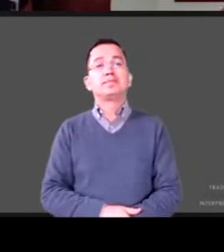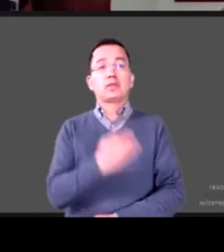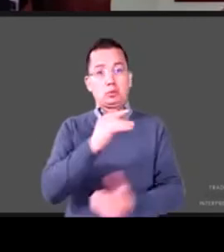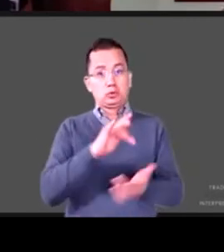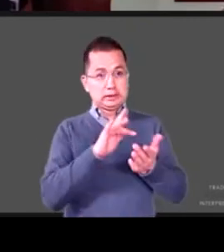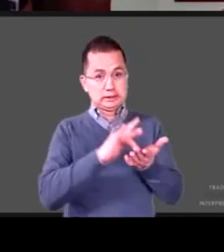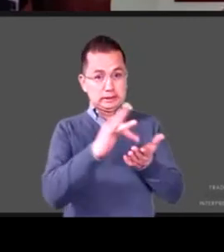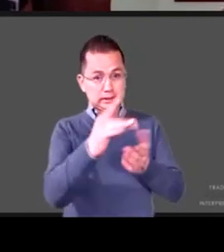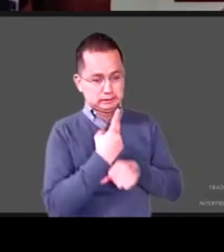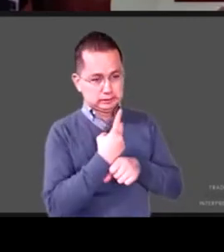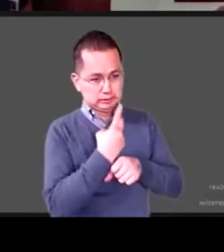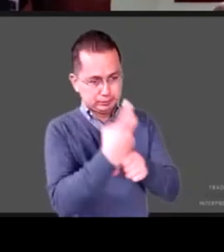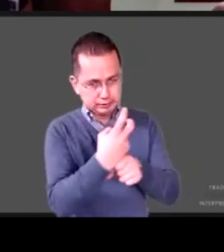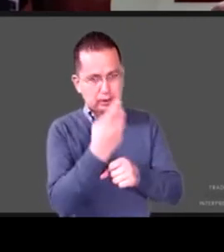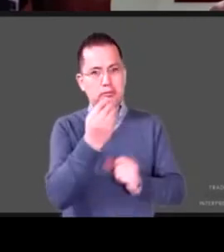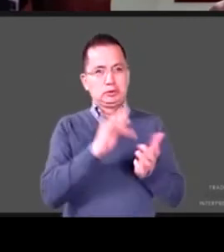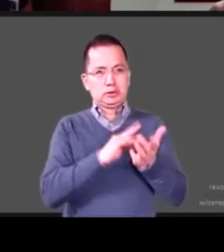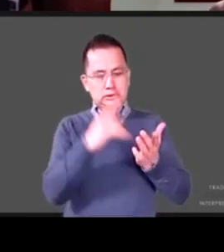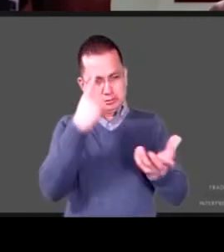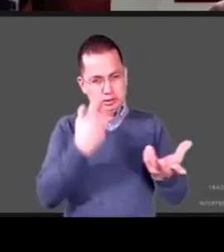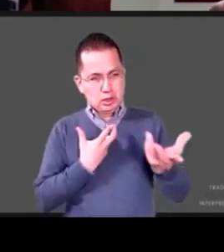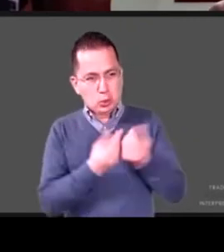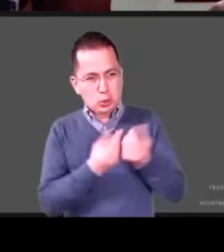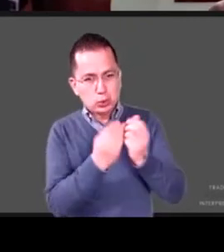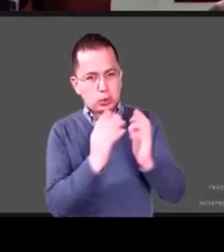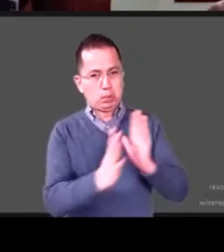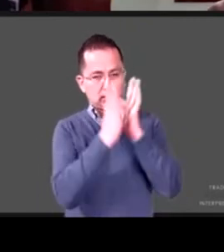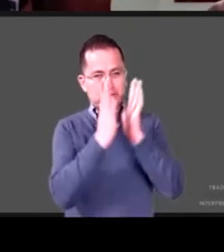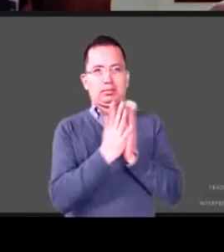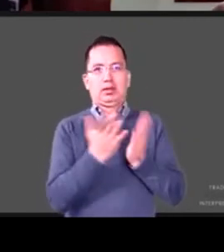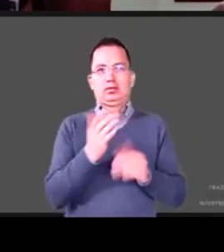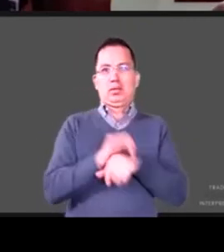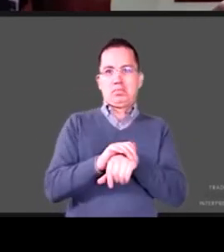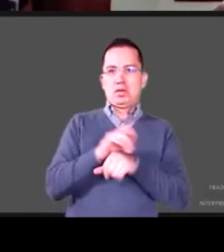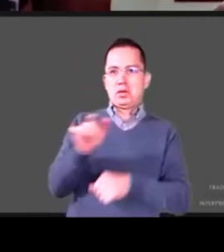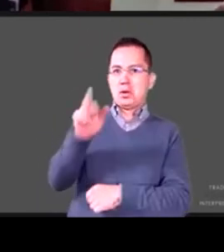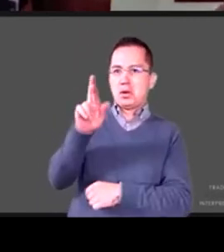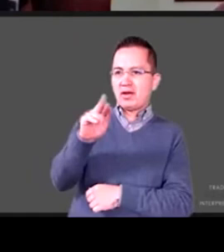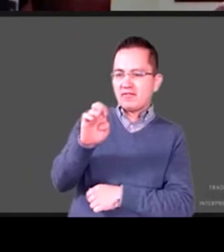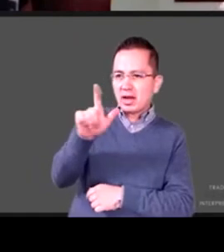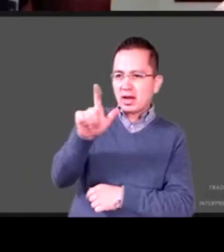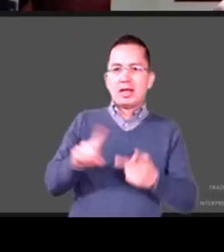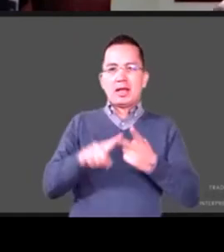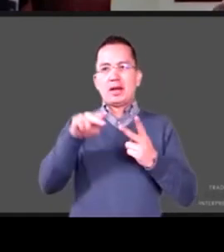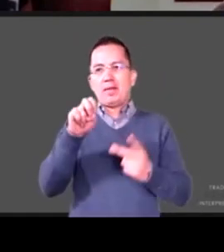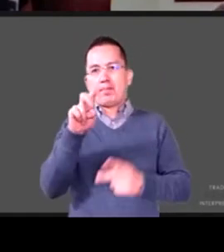gracias por dejar participar con amigos como Rafael y Nabor y Simia Novel